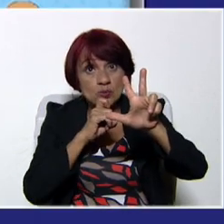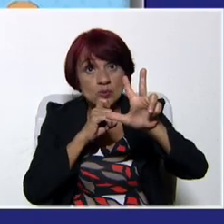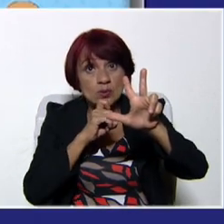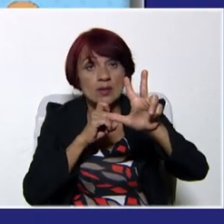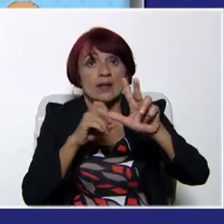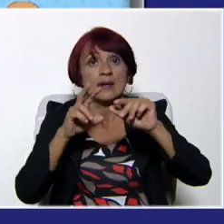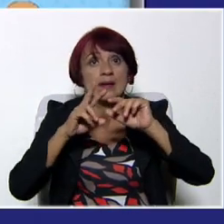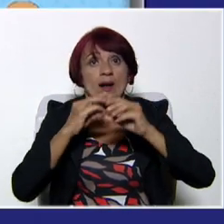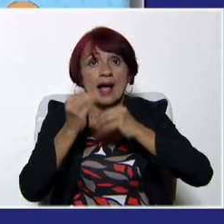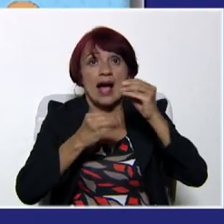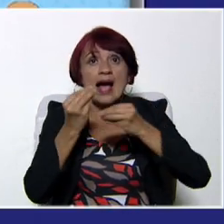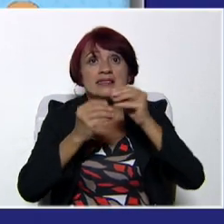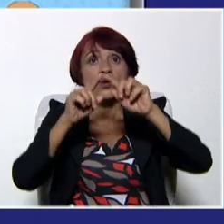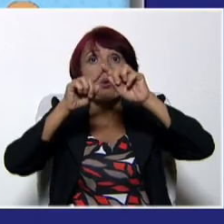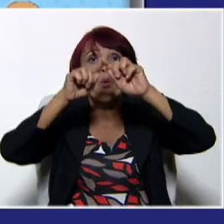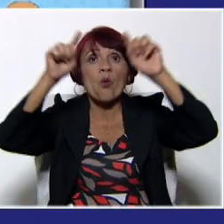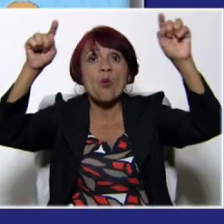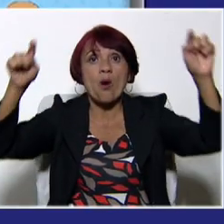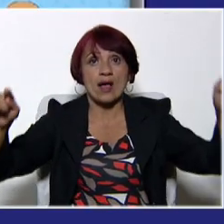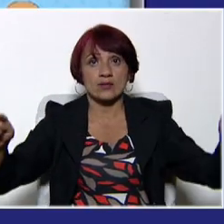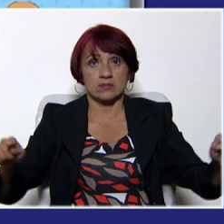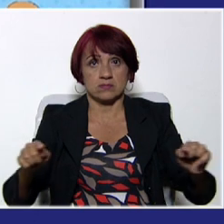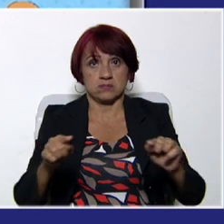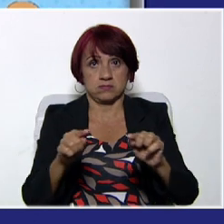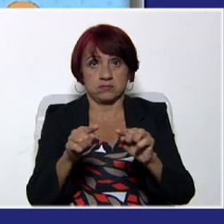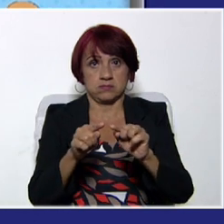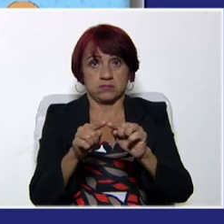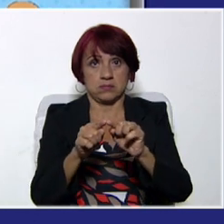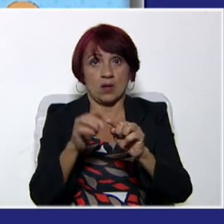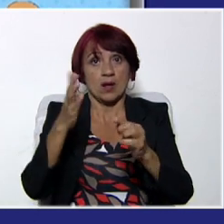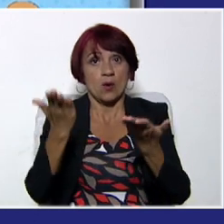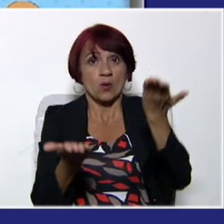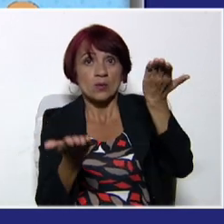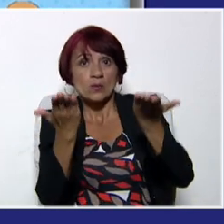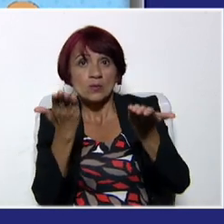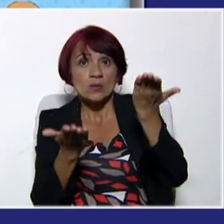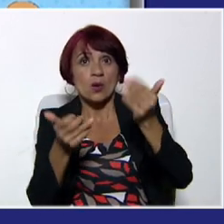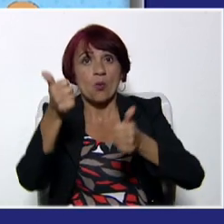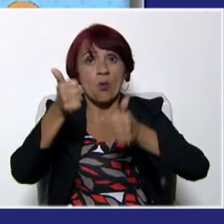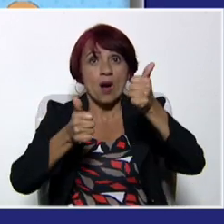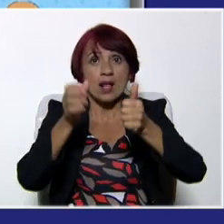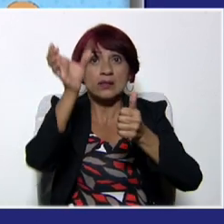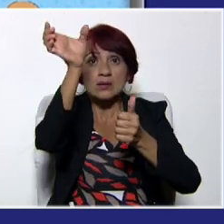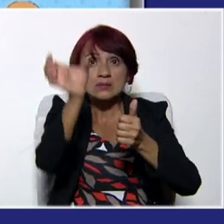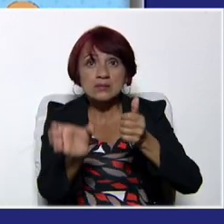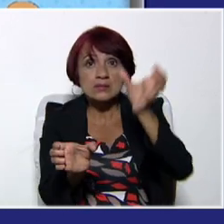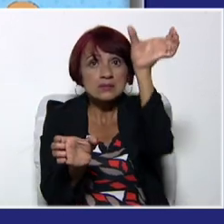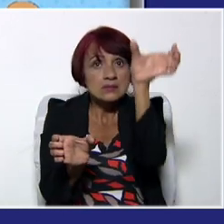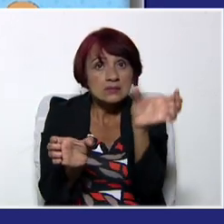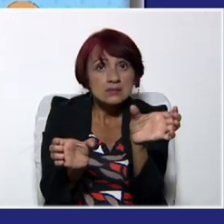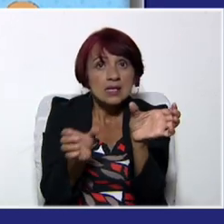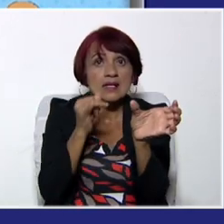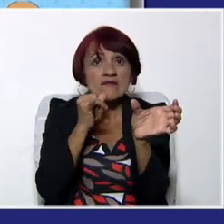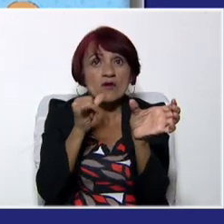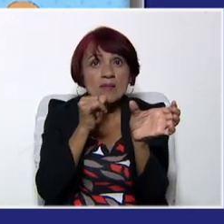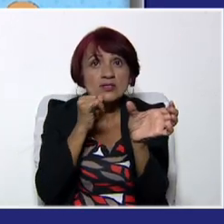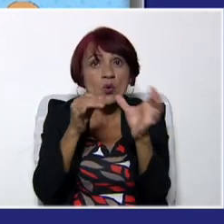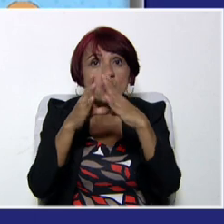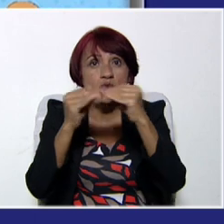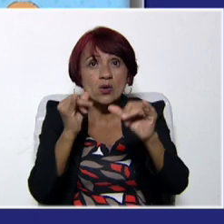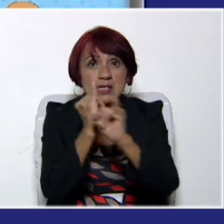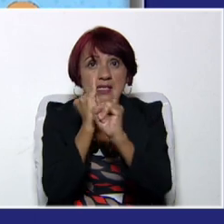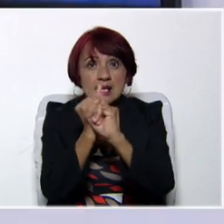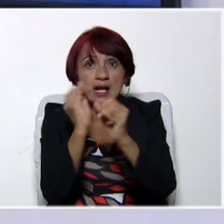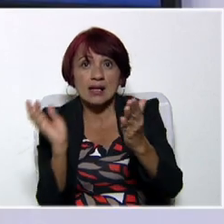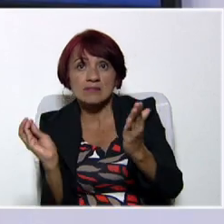vas a realizar un cuadro comparativo sobre las ventajas y desventajas de la comunicación que ha traído el Internet a